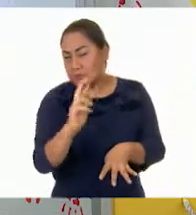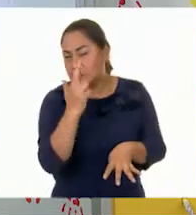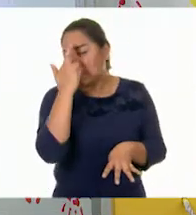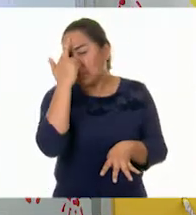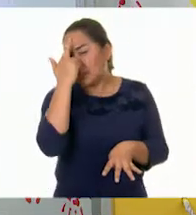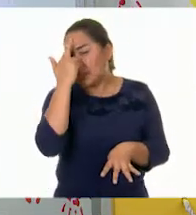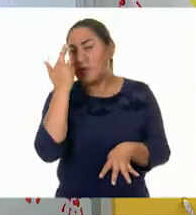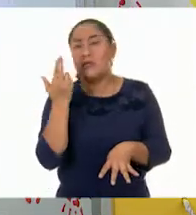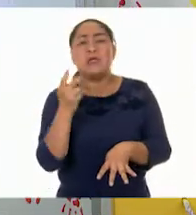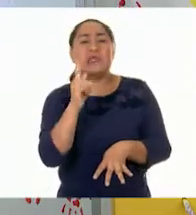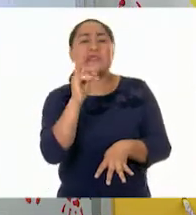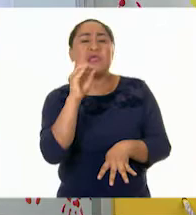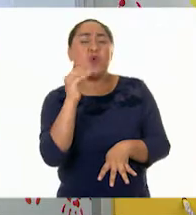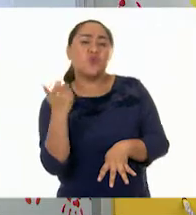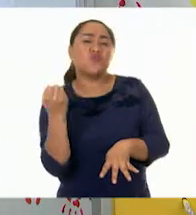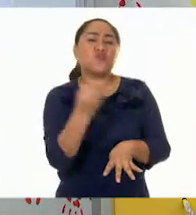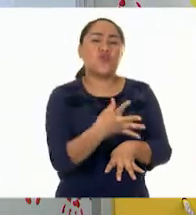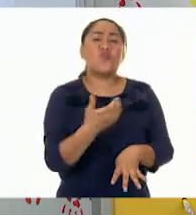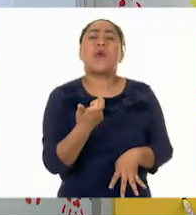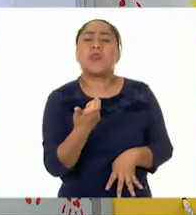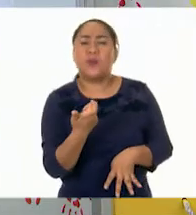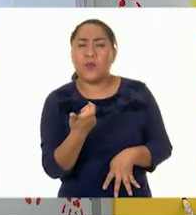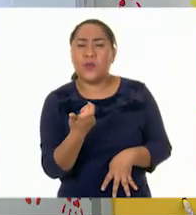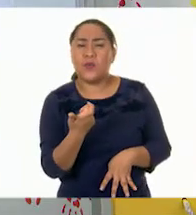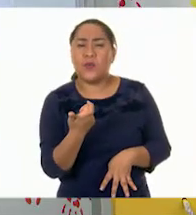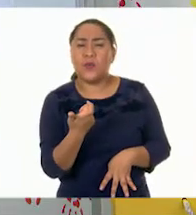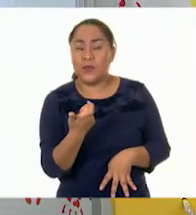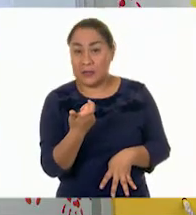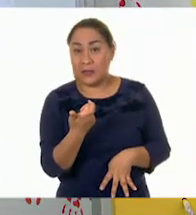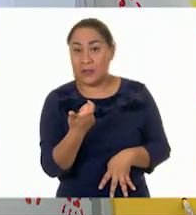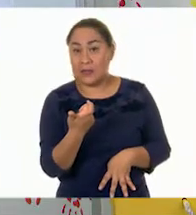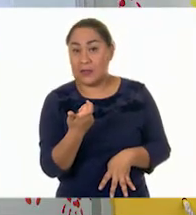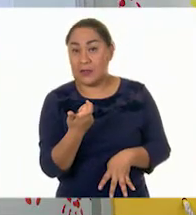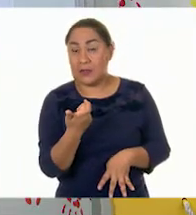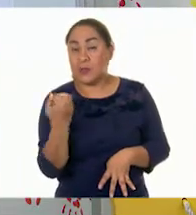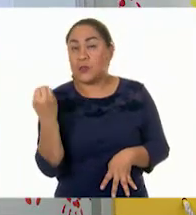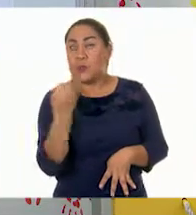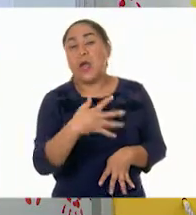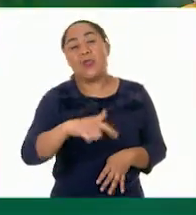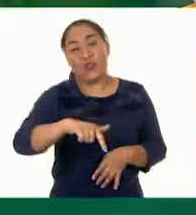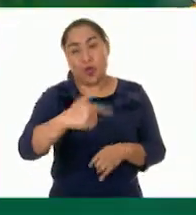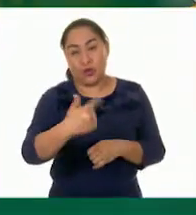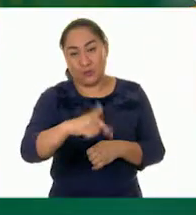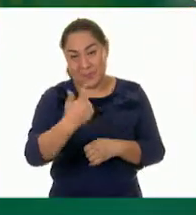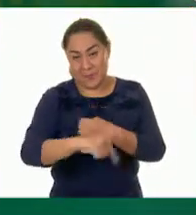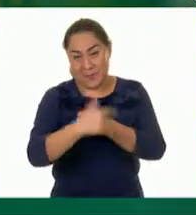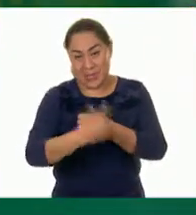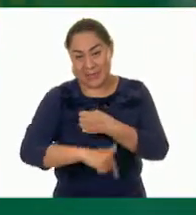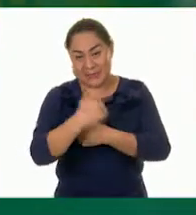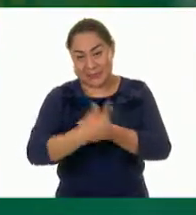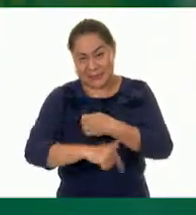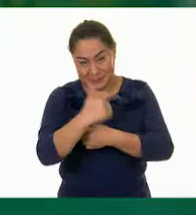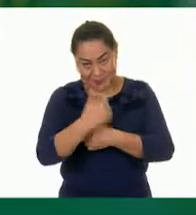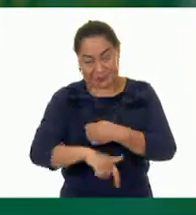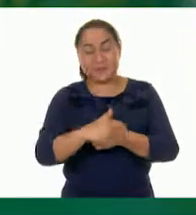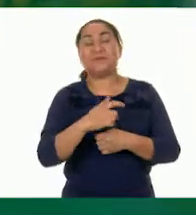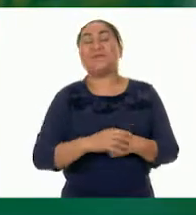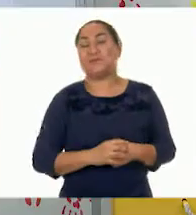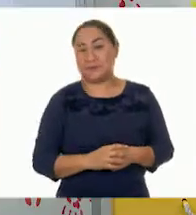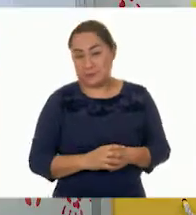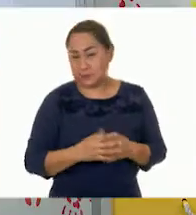cuánto dinero le dio su tío. Su tío le dio 12 pesos. 12 pesos. Entonces,